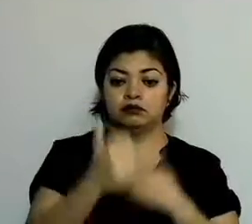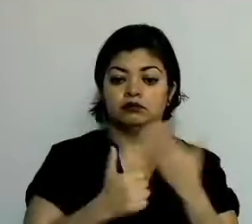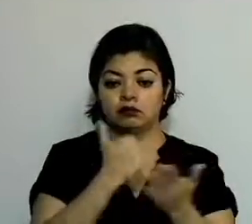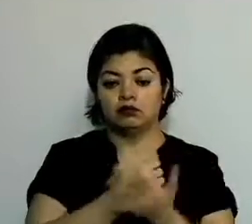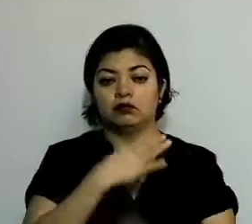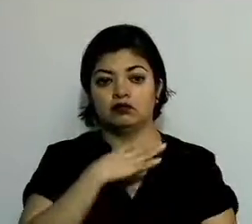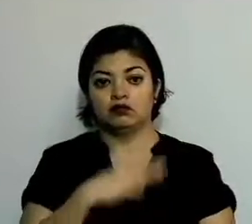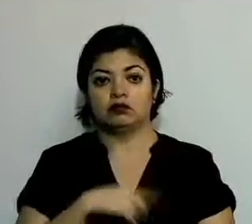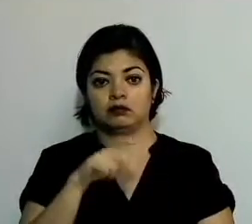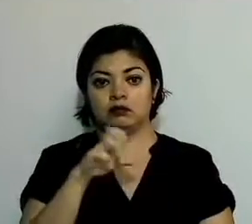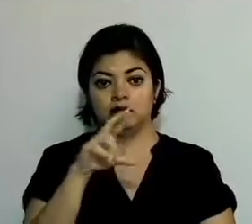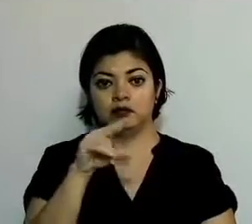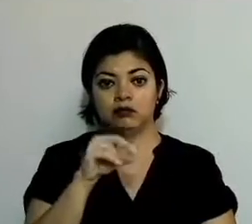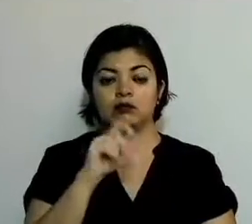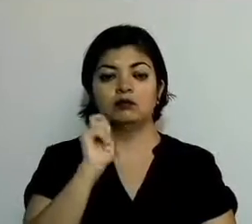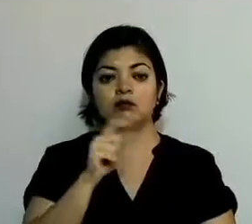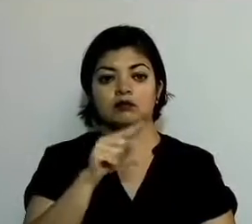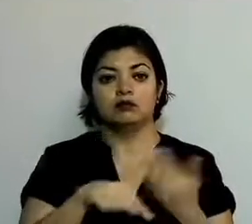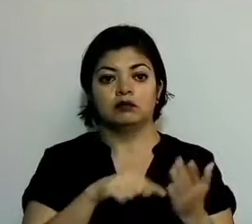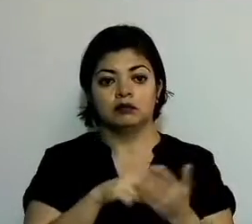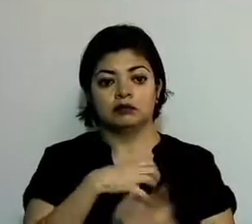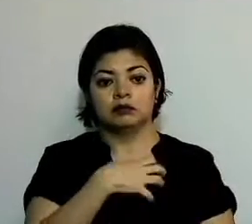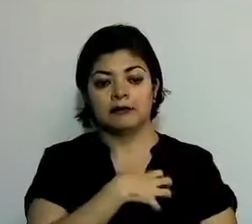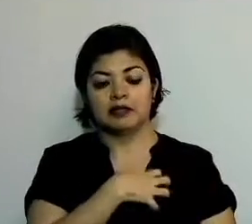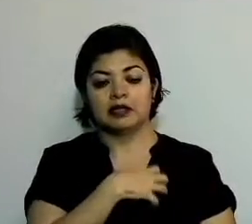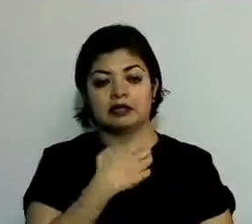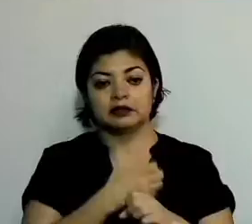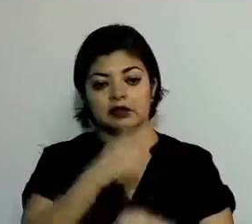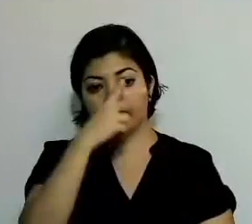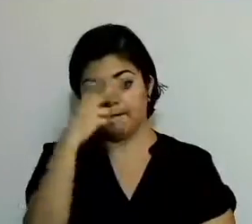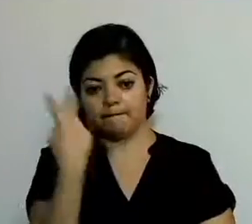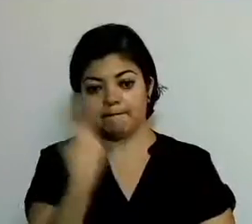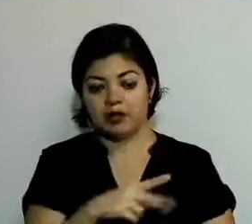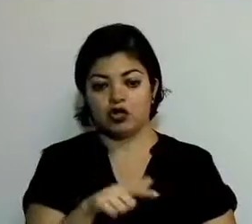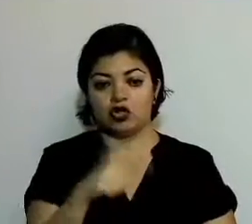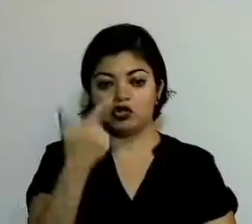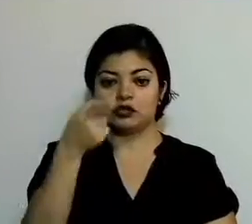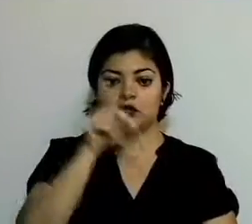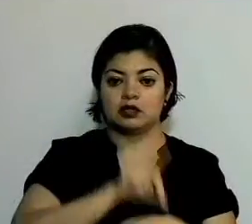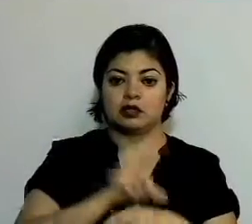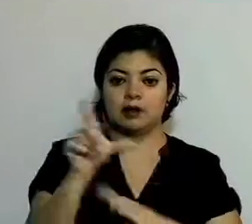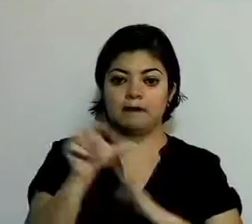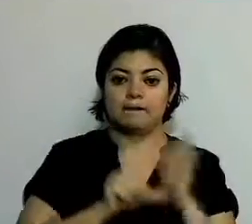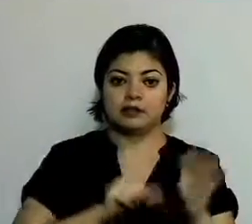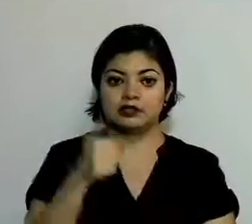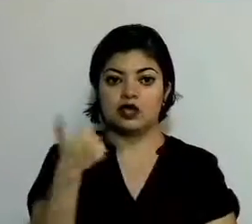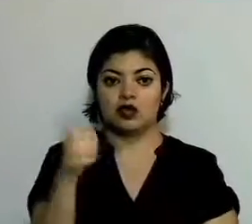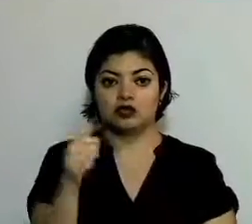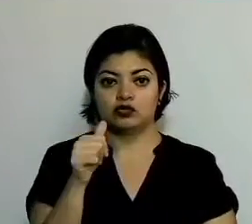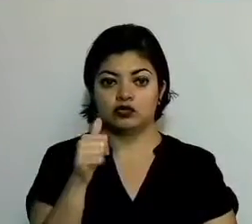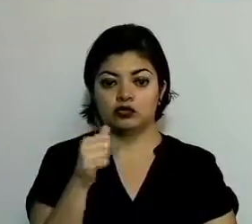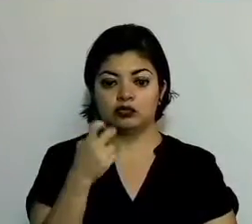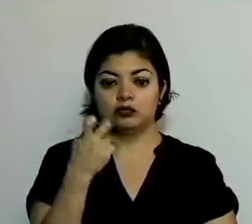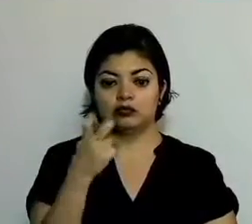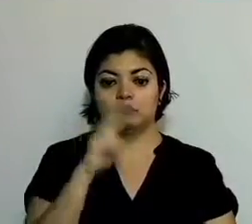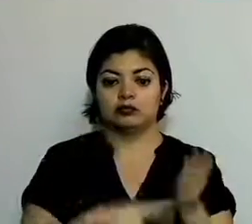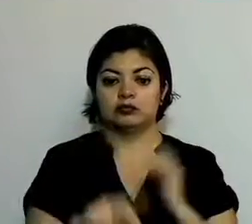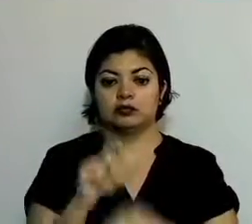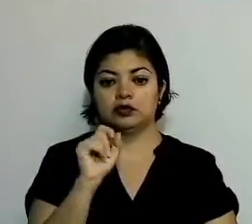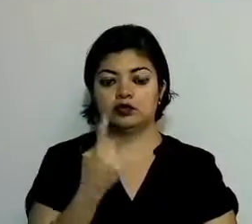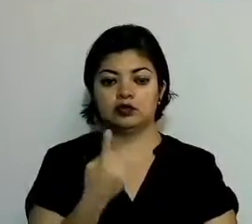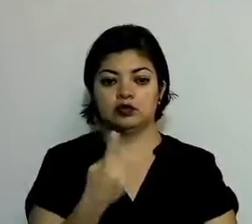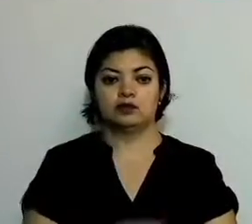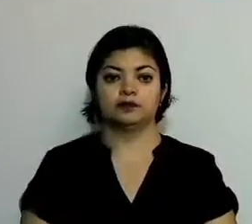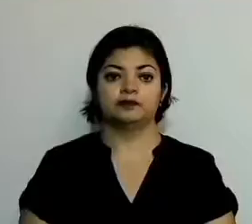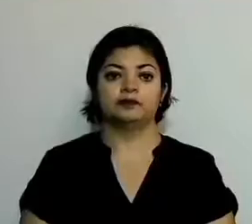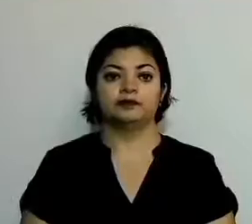de Lerdo, capital del Estado de México, a los 12 días del mes de agosto del año 2021.